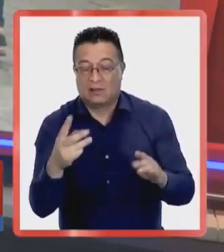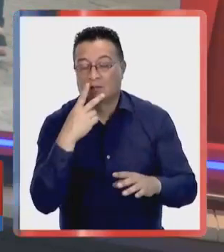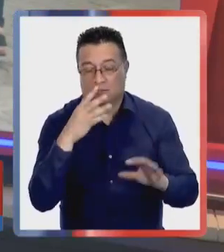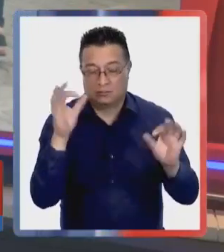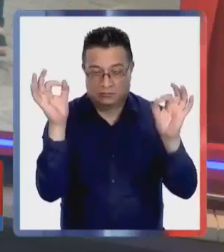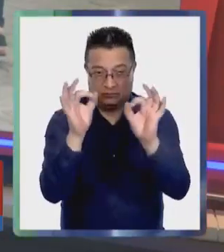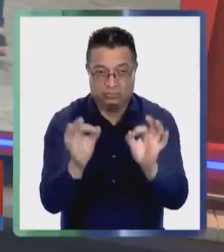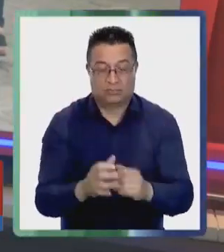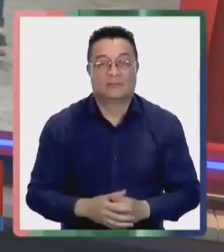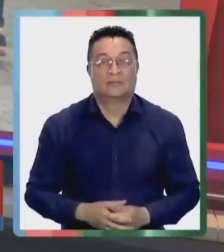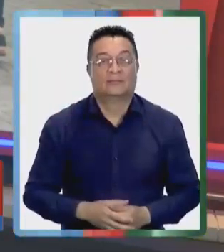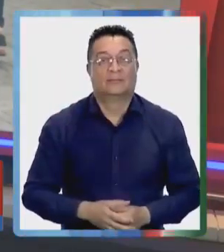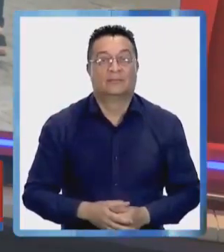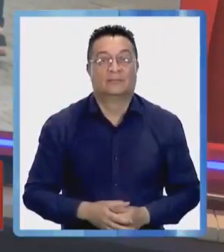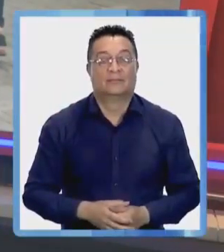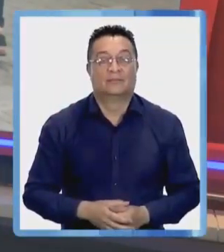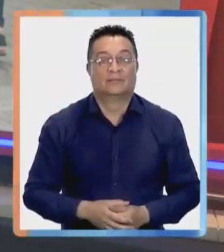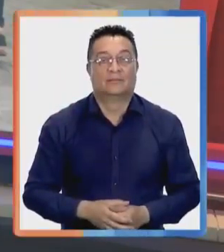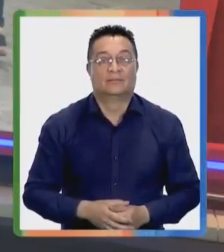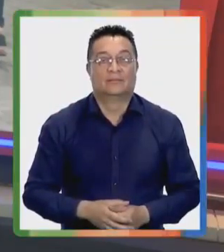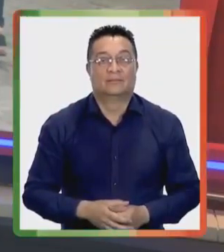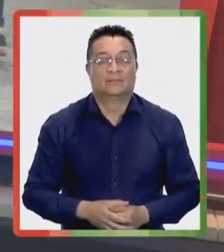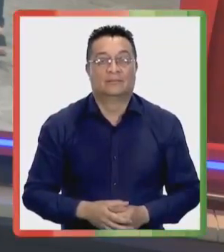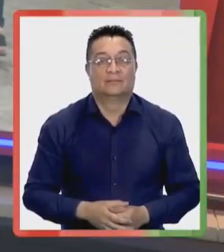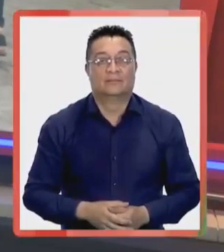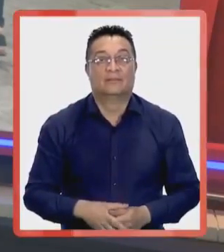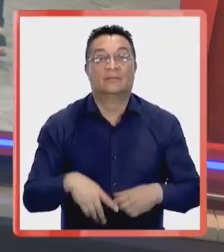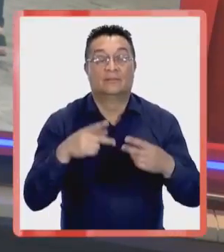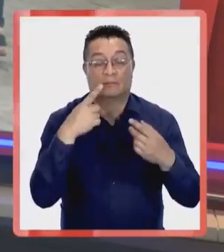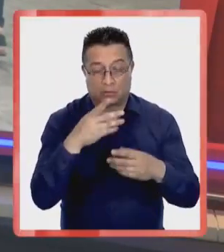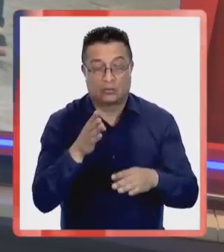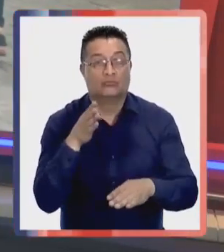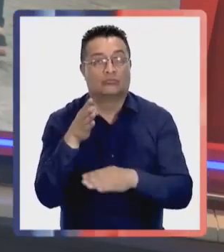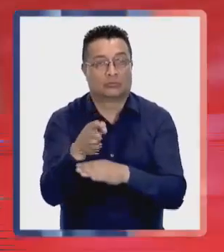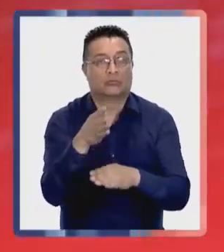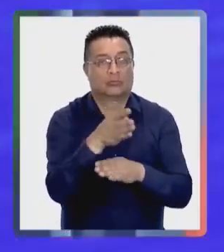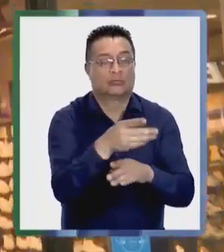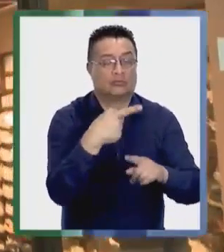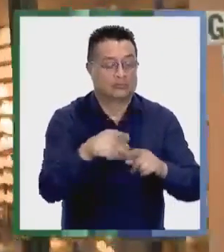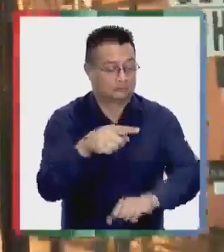devolución o reparación en los primeros diez días. Contivisión nos explica.